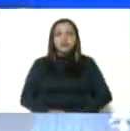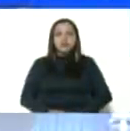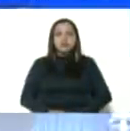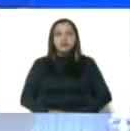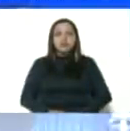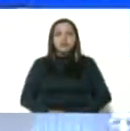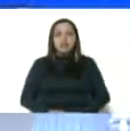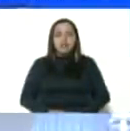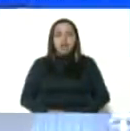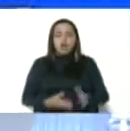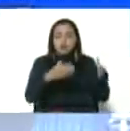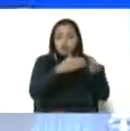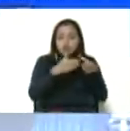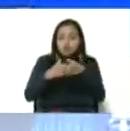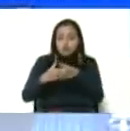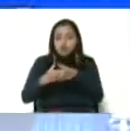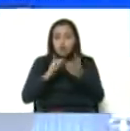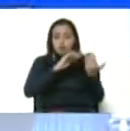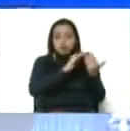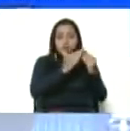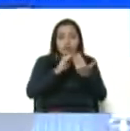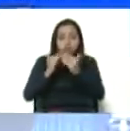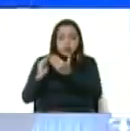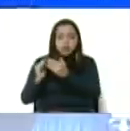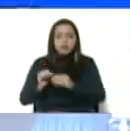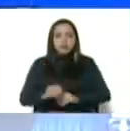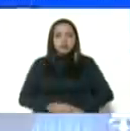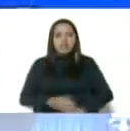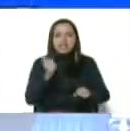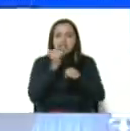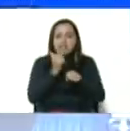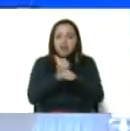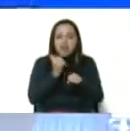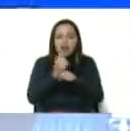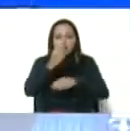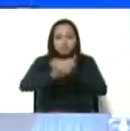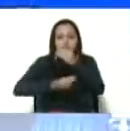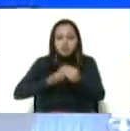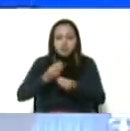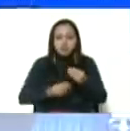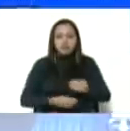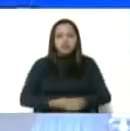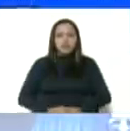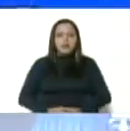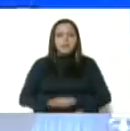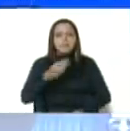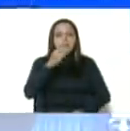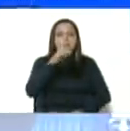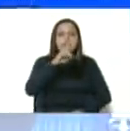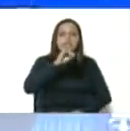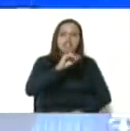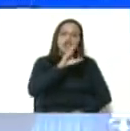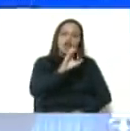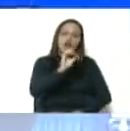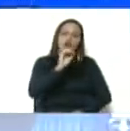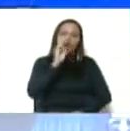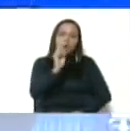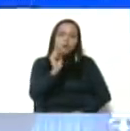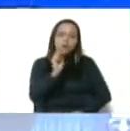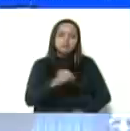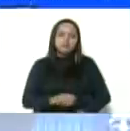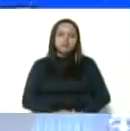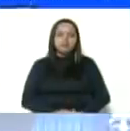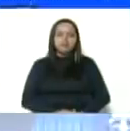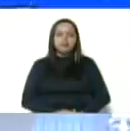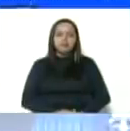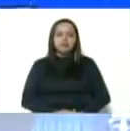brigadas comunales de trabajo y producción, las BRICOP, son